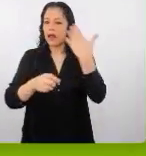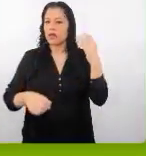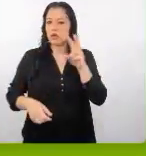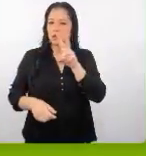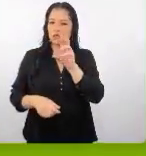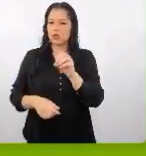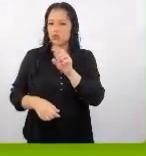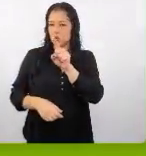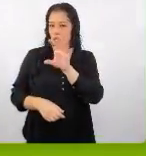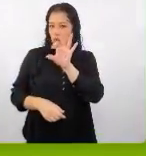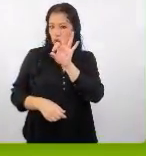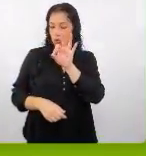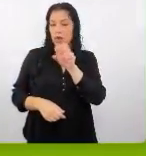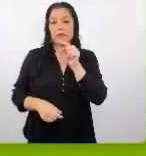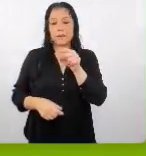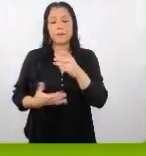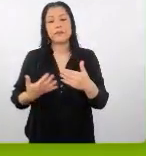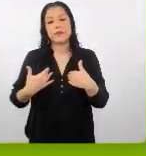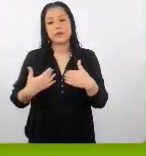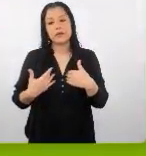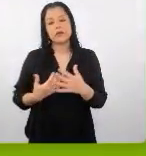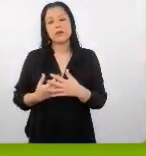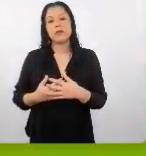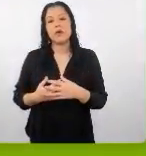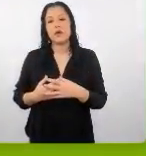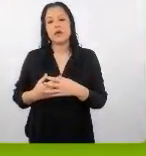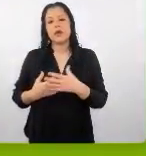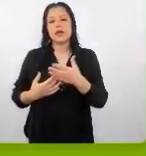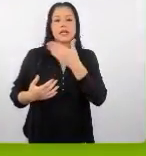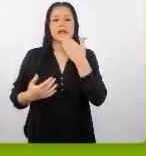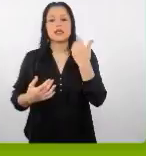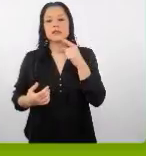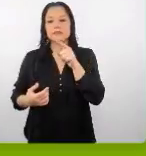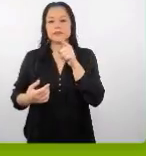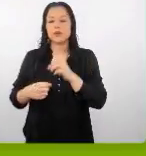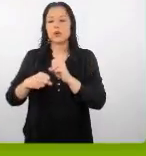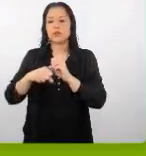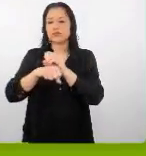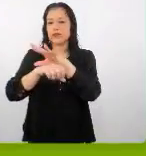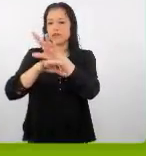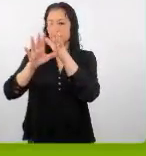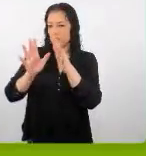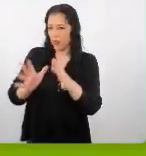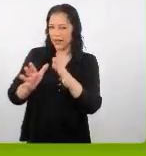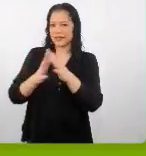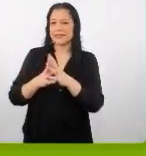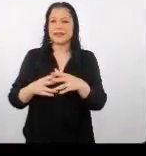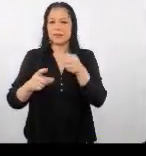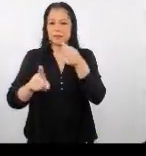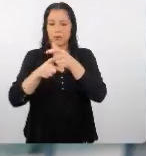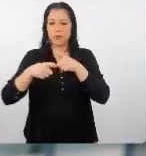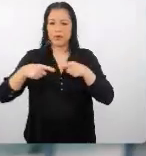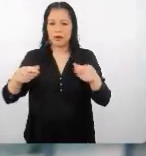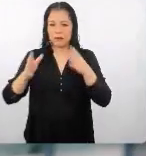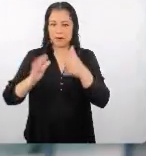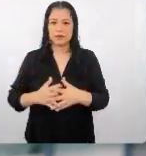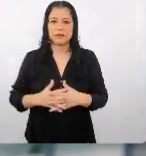y se tuvo en este caso es el protagonista que tenemos un influencer japonés adelante por favor